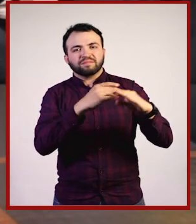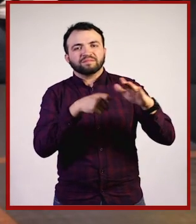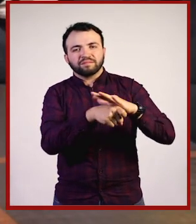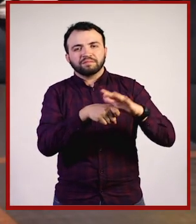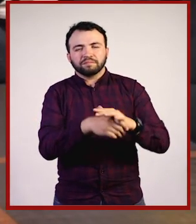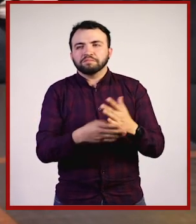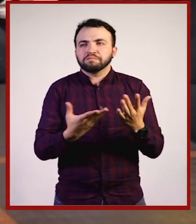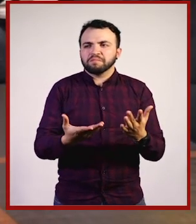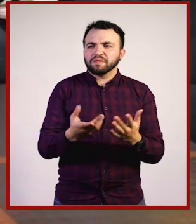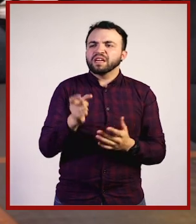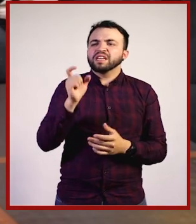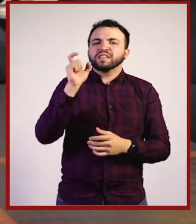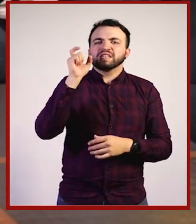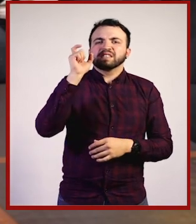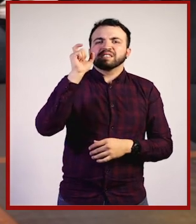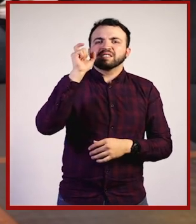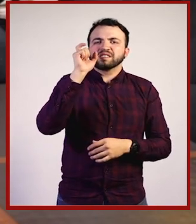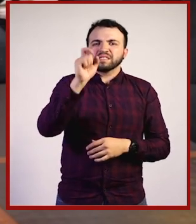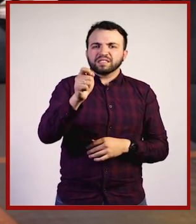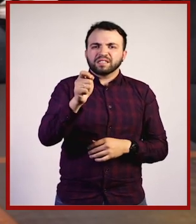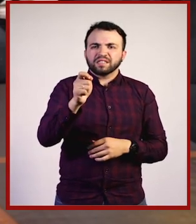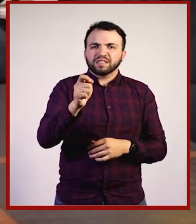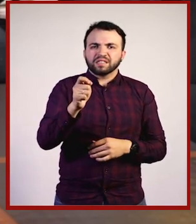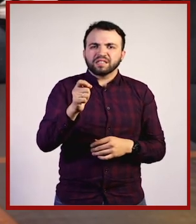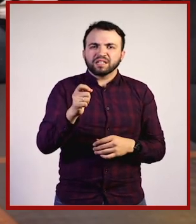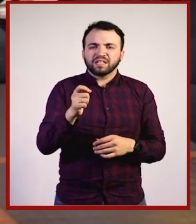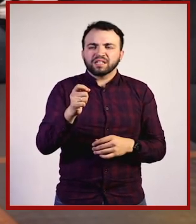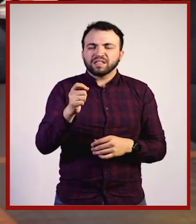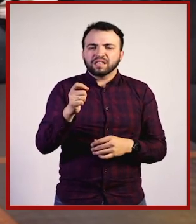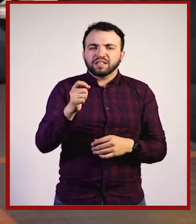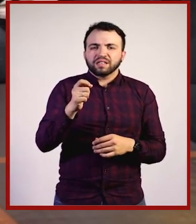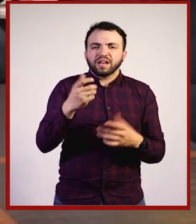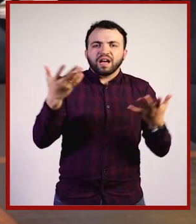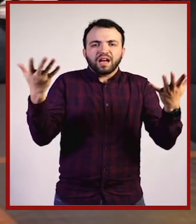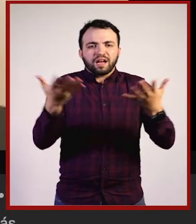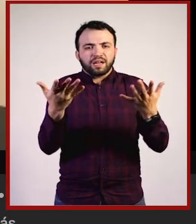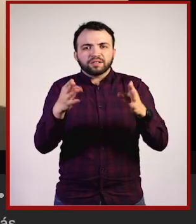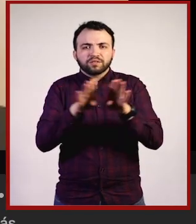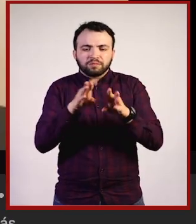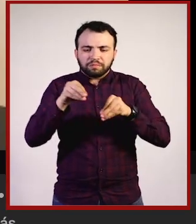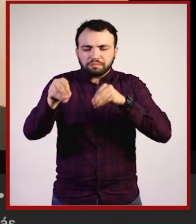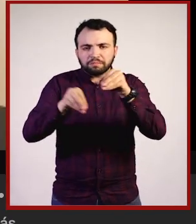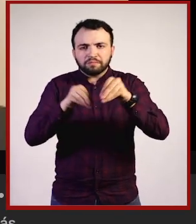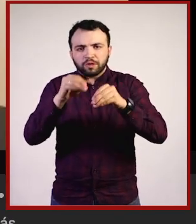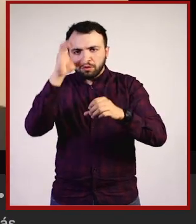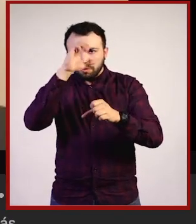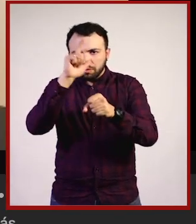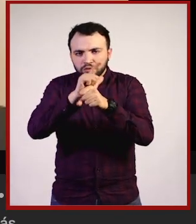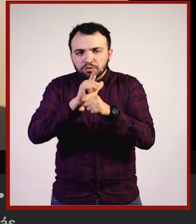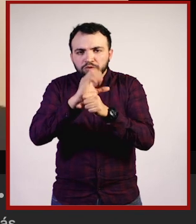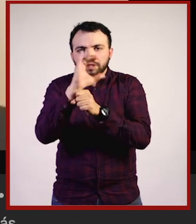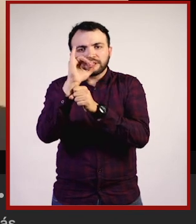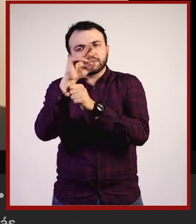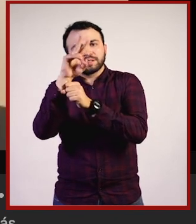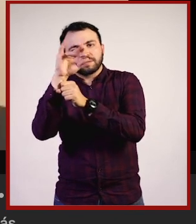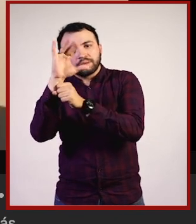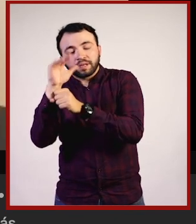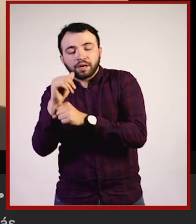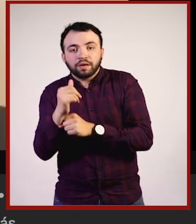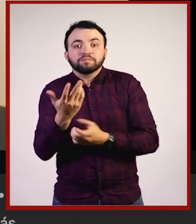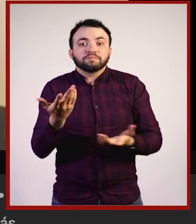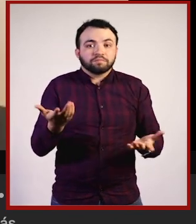depende el fomento de la cultura cívica? Definitivamente del Estado. El Estado es el único encargado como el